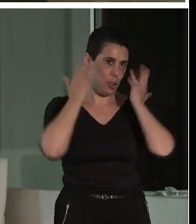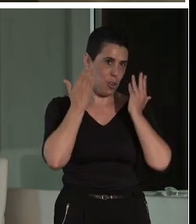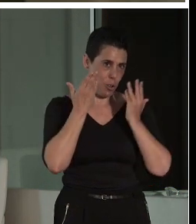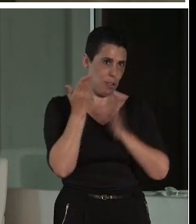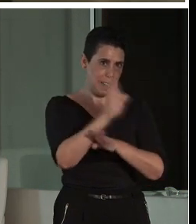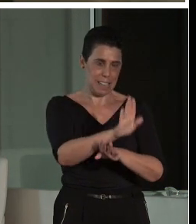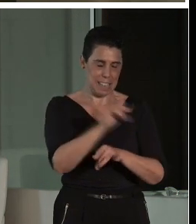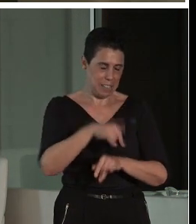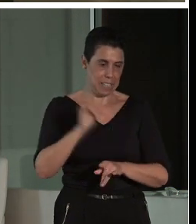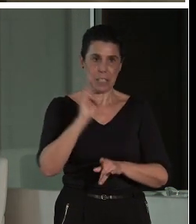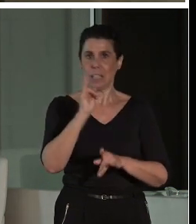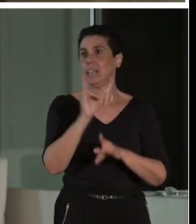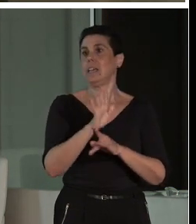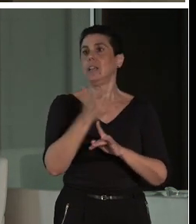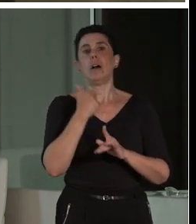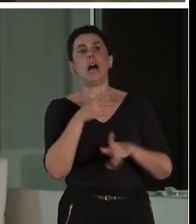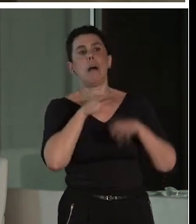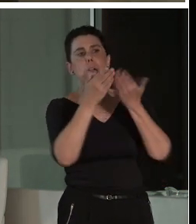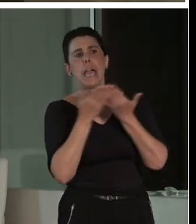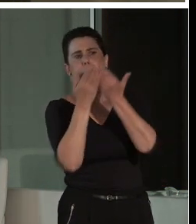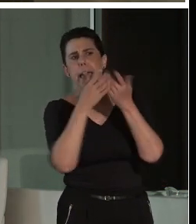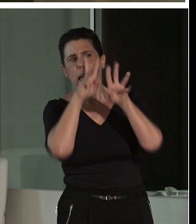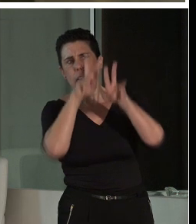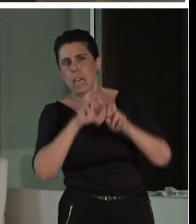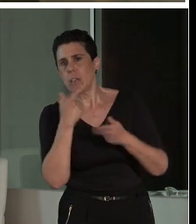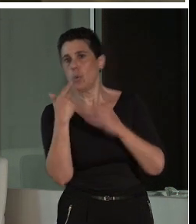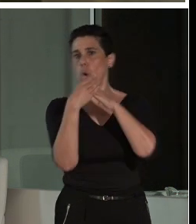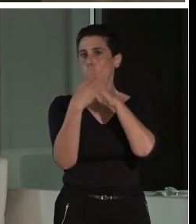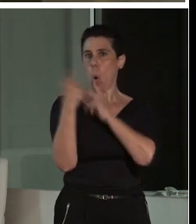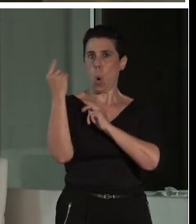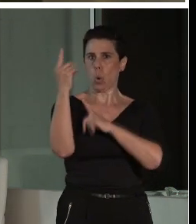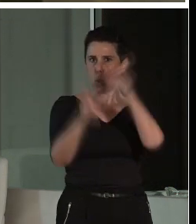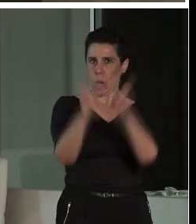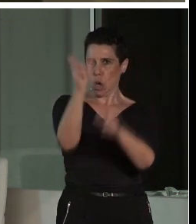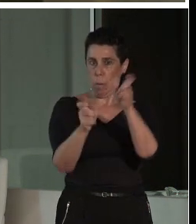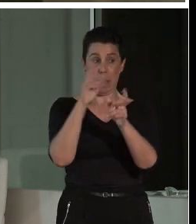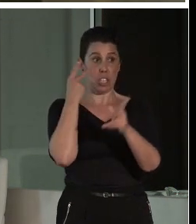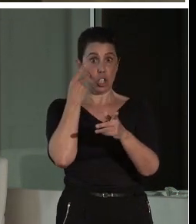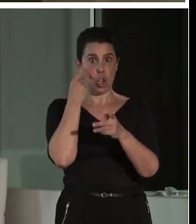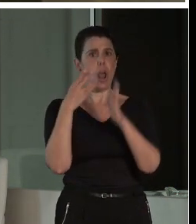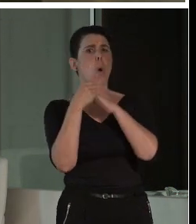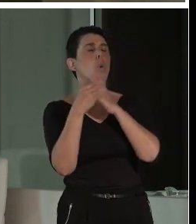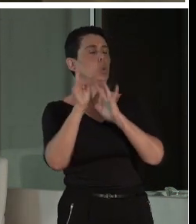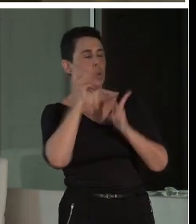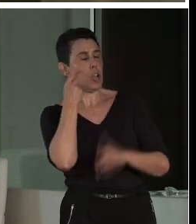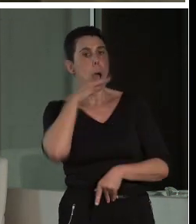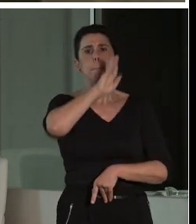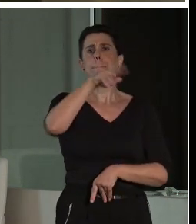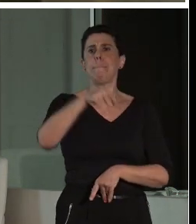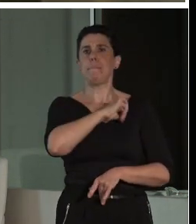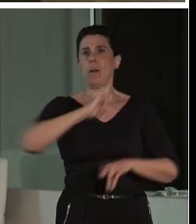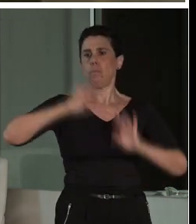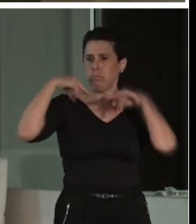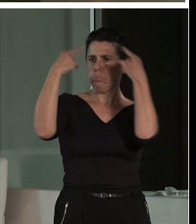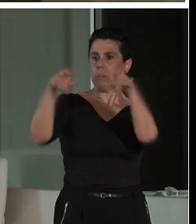pues dijimos, vale, hacemos estudios de público donde comprobamos cómo se comporta el usuario, el visitante en este caso, de manera autónoma. Lo